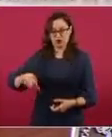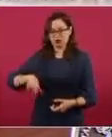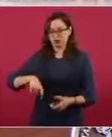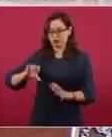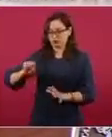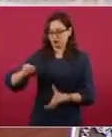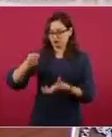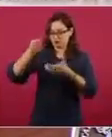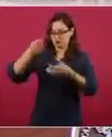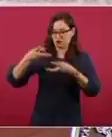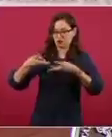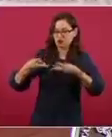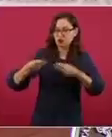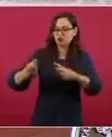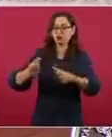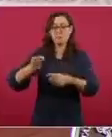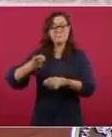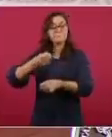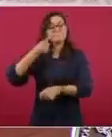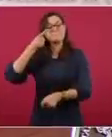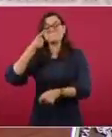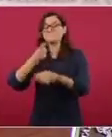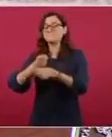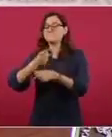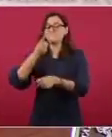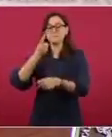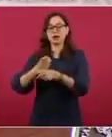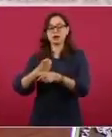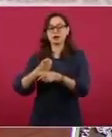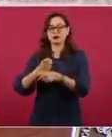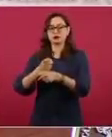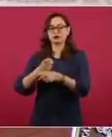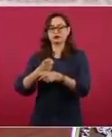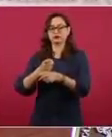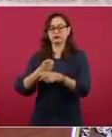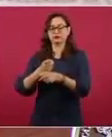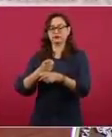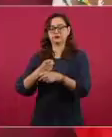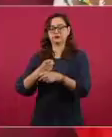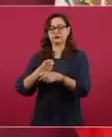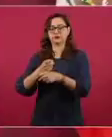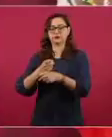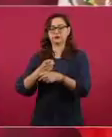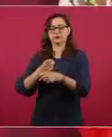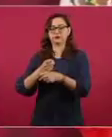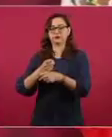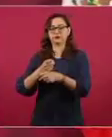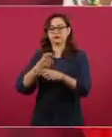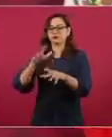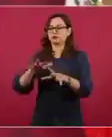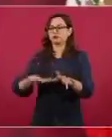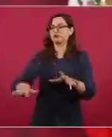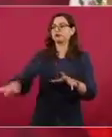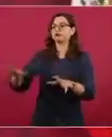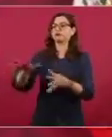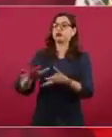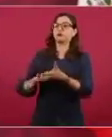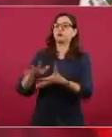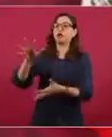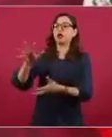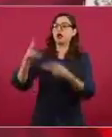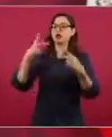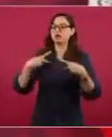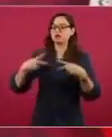preferente a atender a la mayoría de la